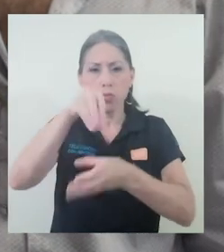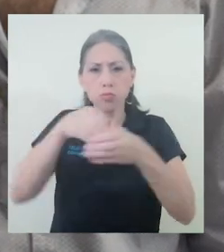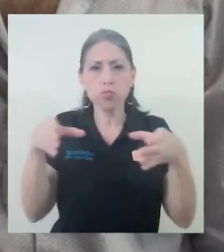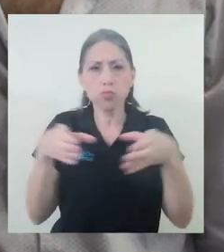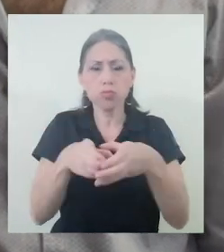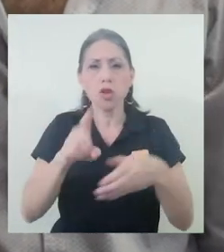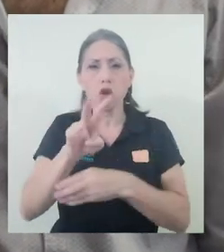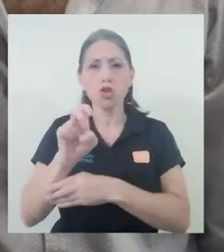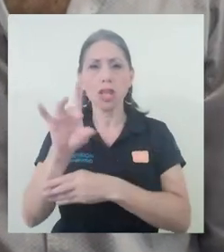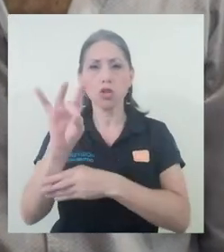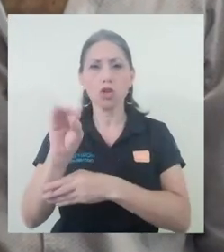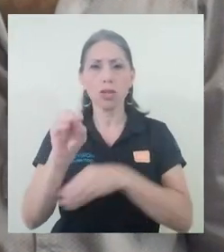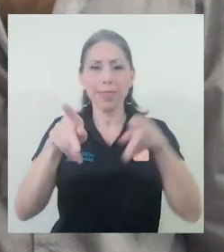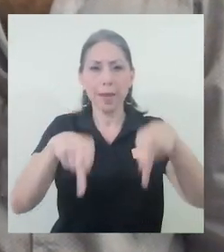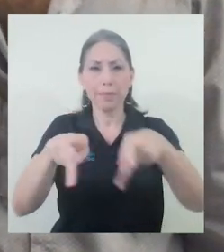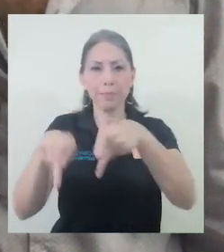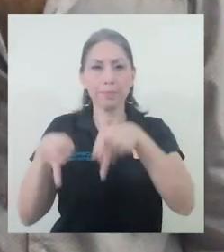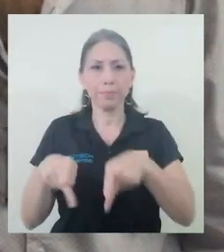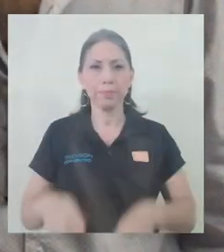280 miembros.